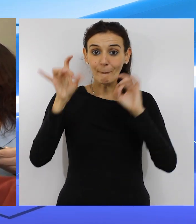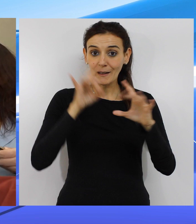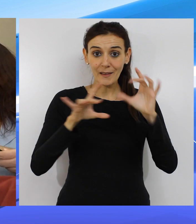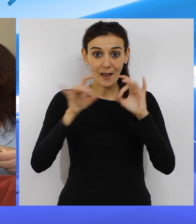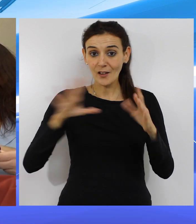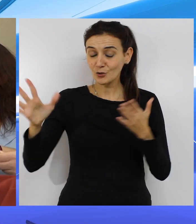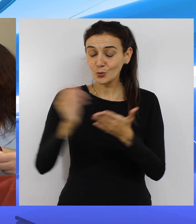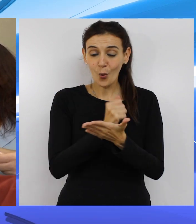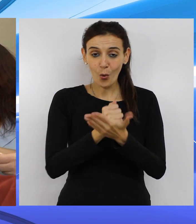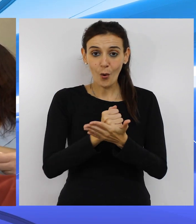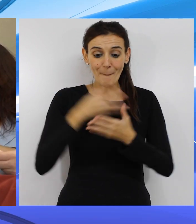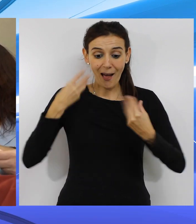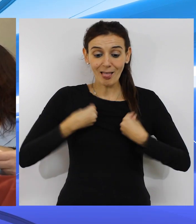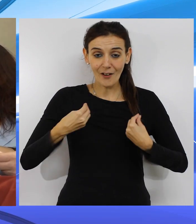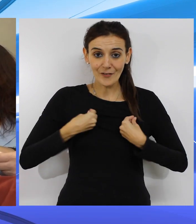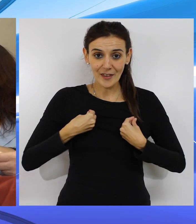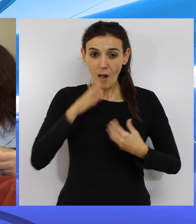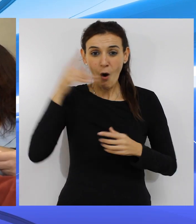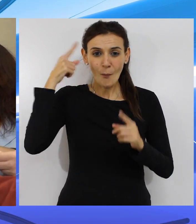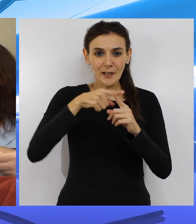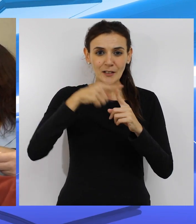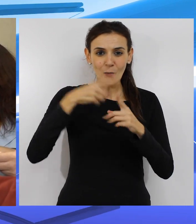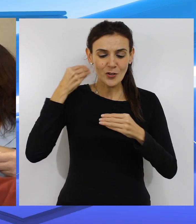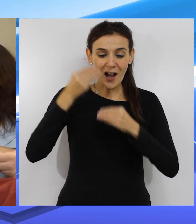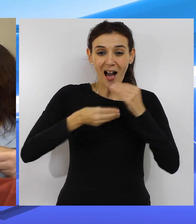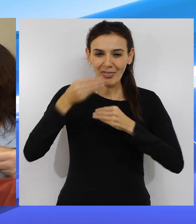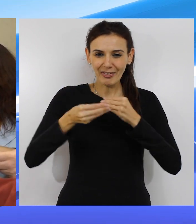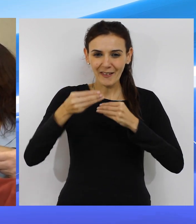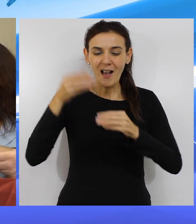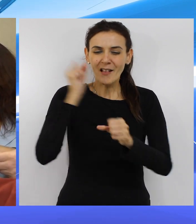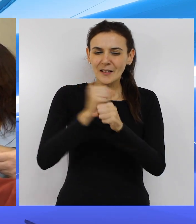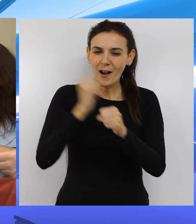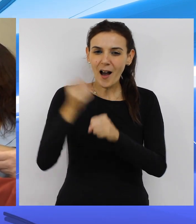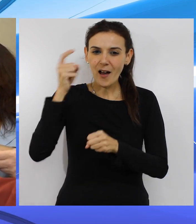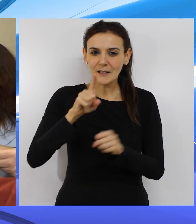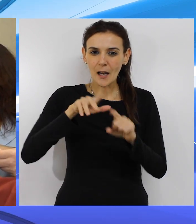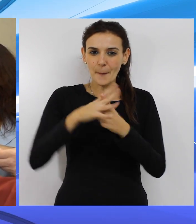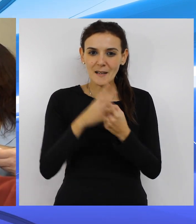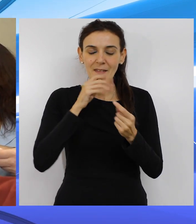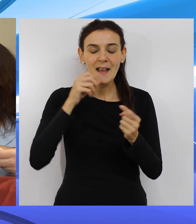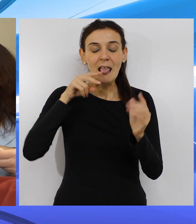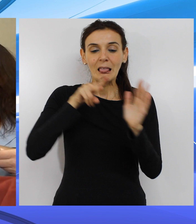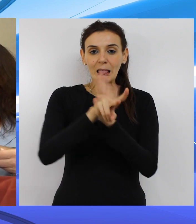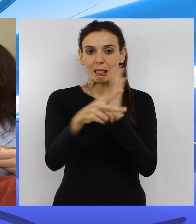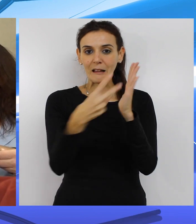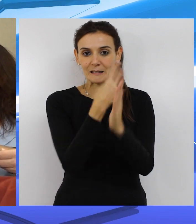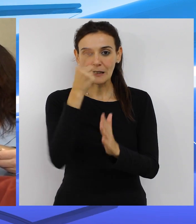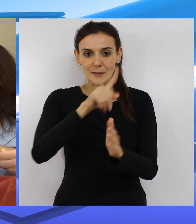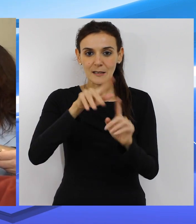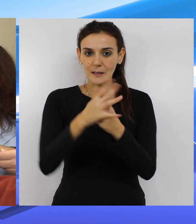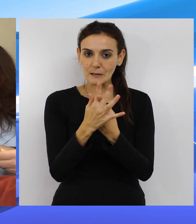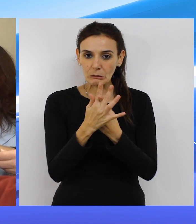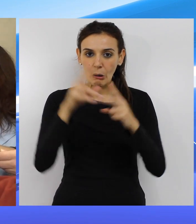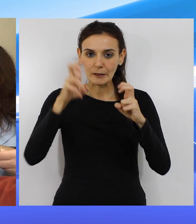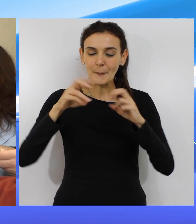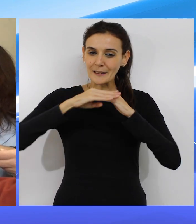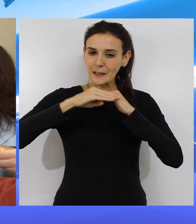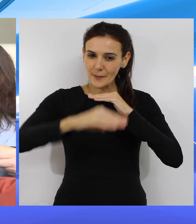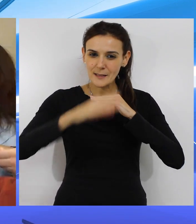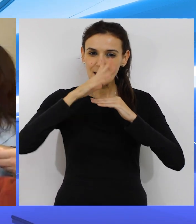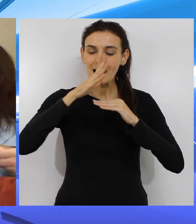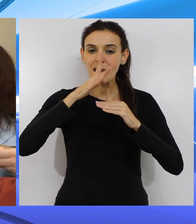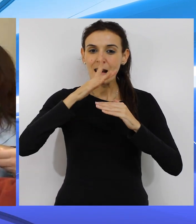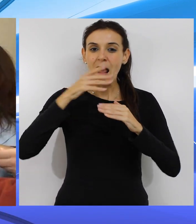habilidades para la vida, para que sepan gestionarla. Se va a trabajar también a nivel transversal el abuso